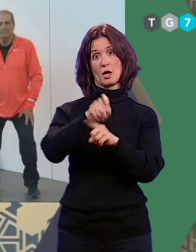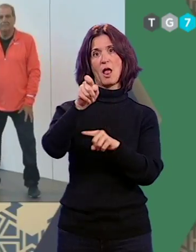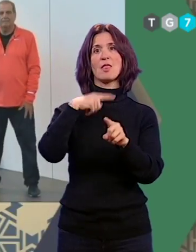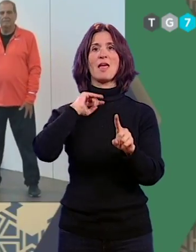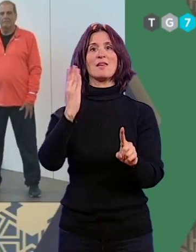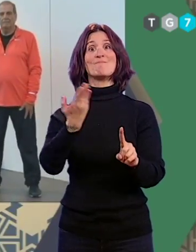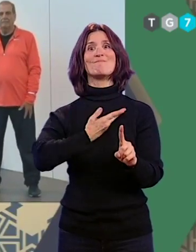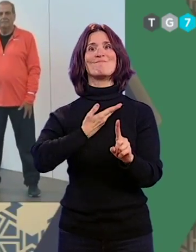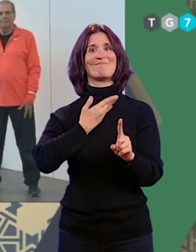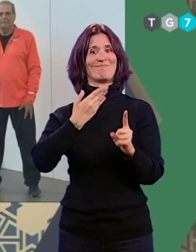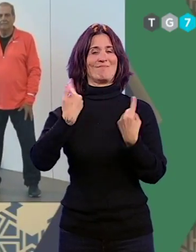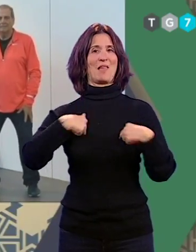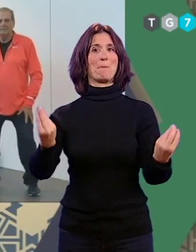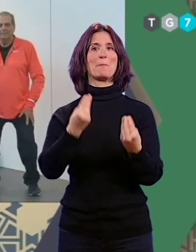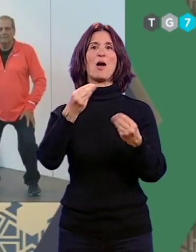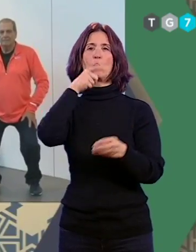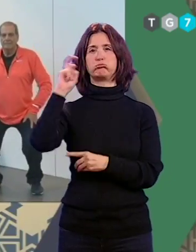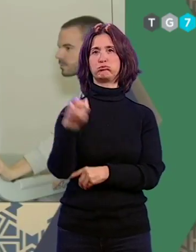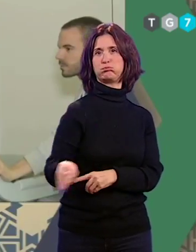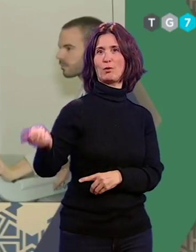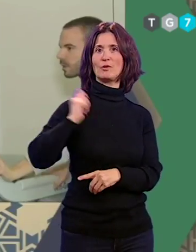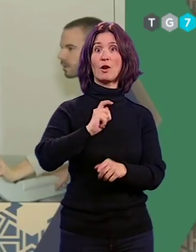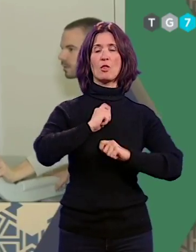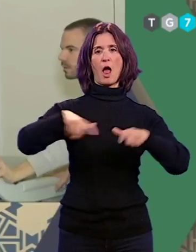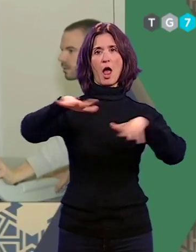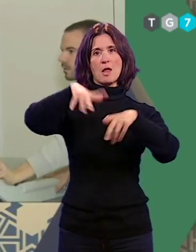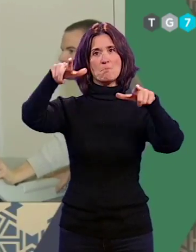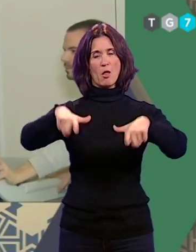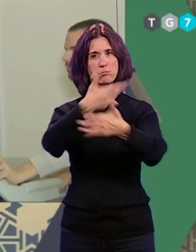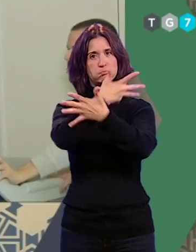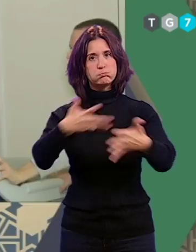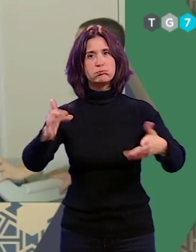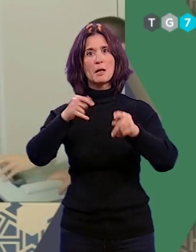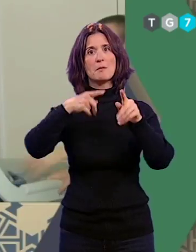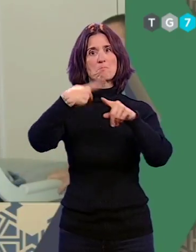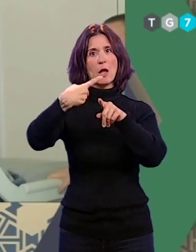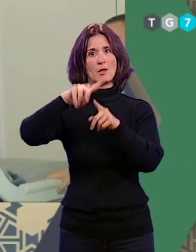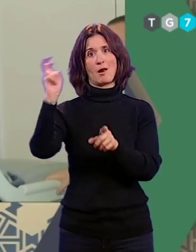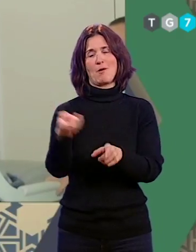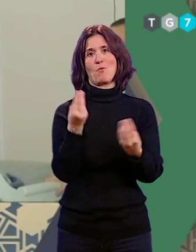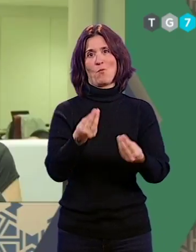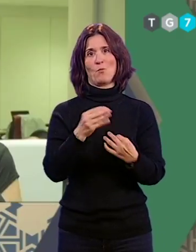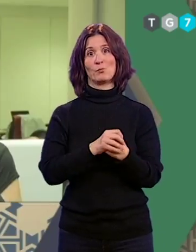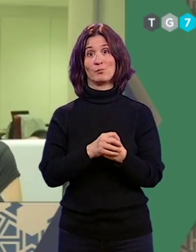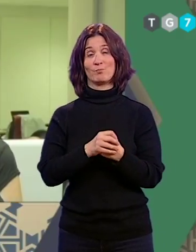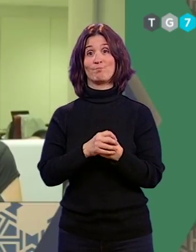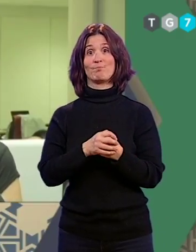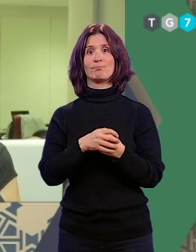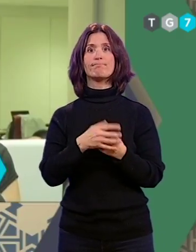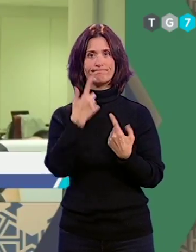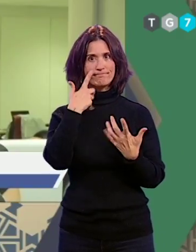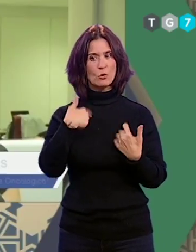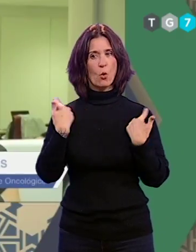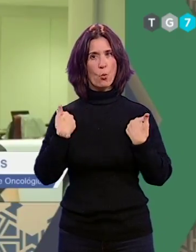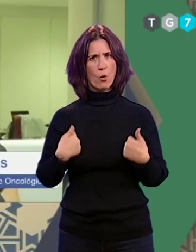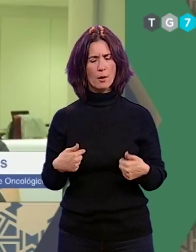multidisciplinar gracias a las facilidades de unas instalaciones amplias y el material con el que cuenta el centro. En el cuerpo que se nota a